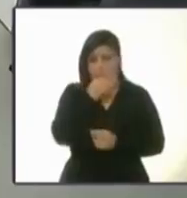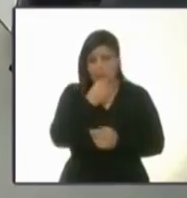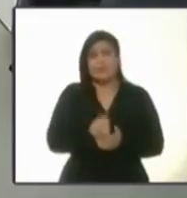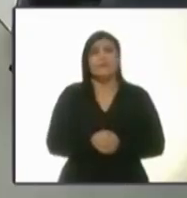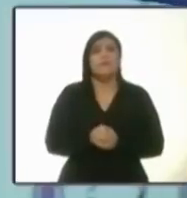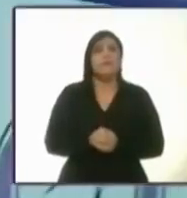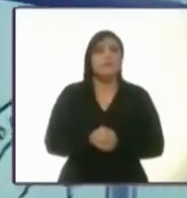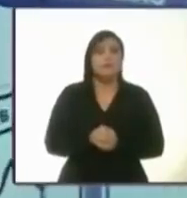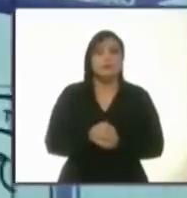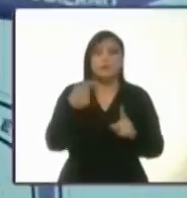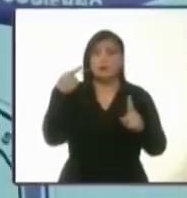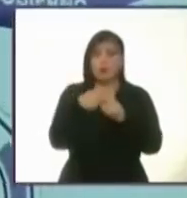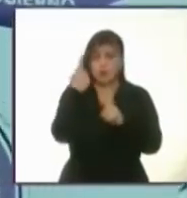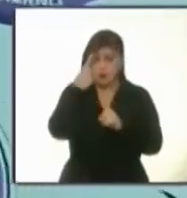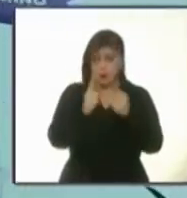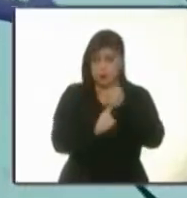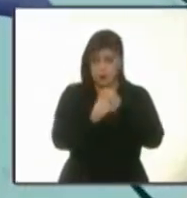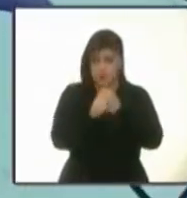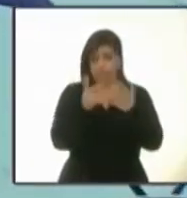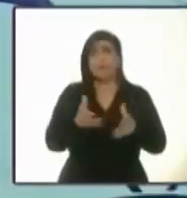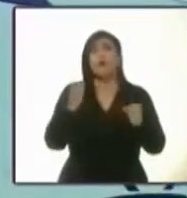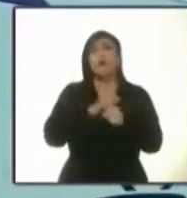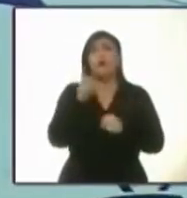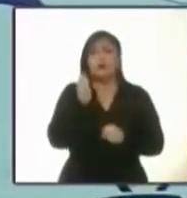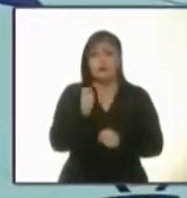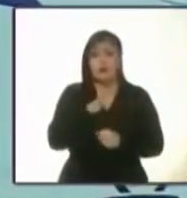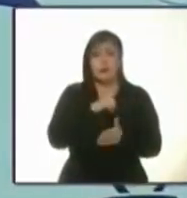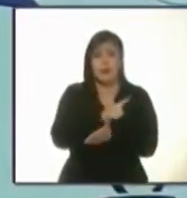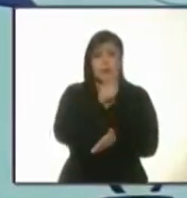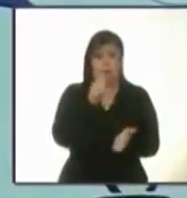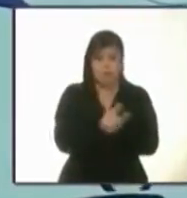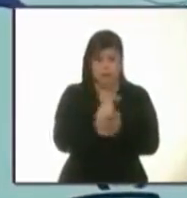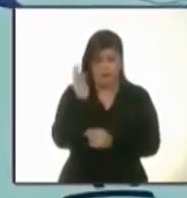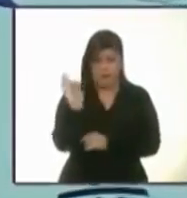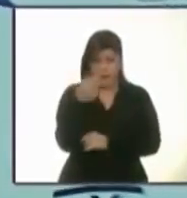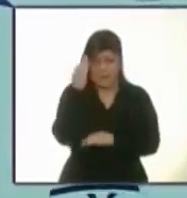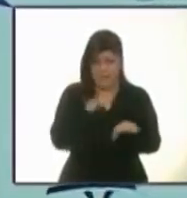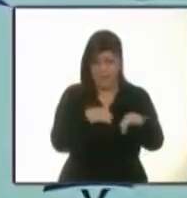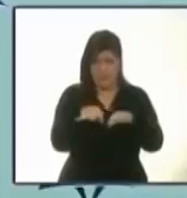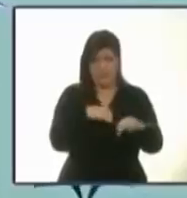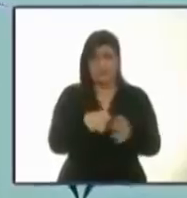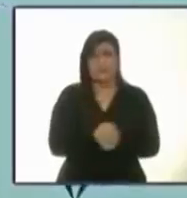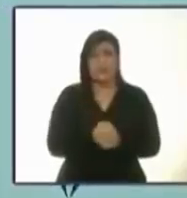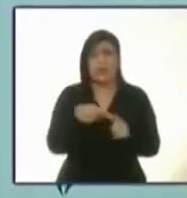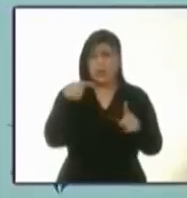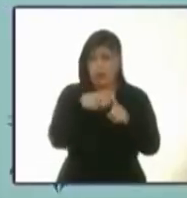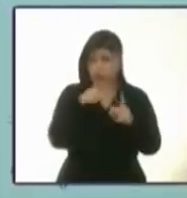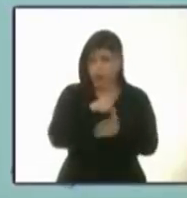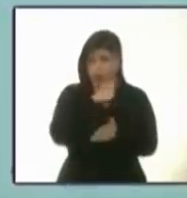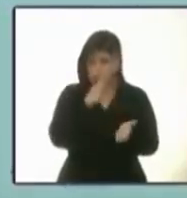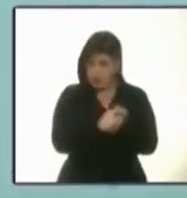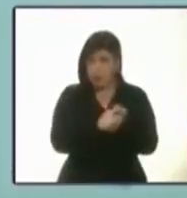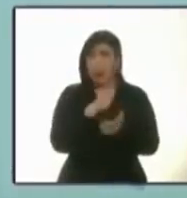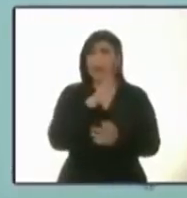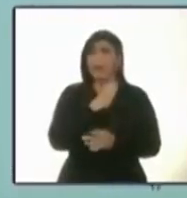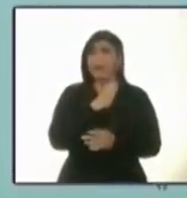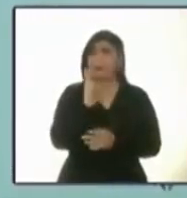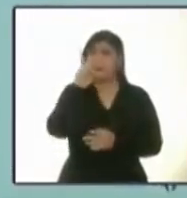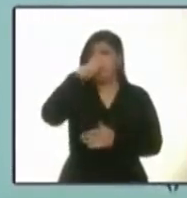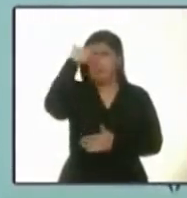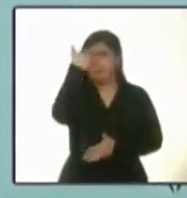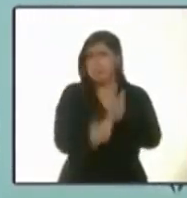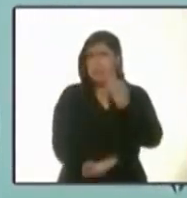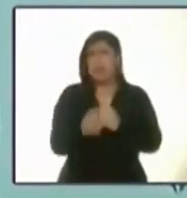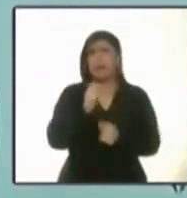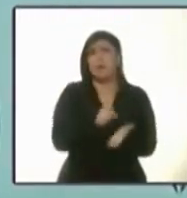Bueno, uno de nuestros grandes problemas es nuestra ley de federal el trabajo. En esta ley están violentados los derechos